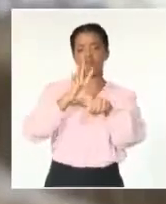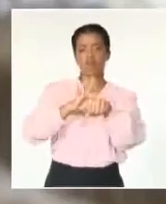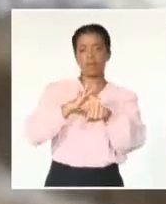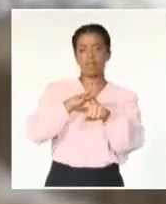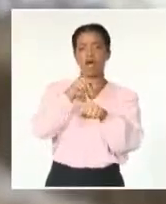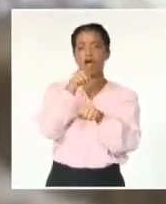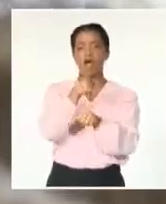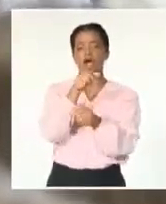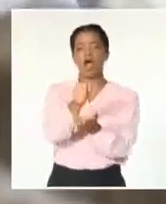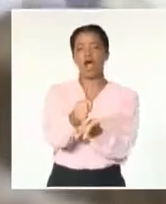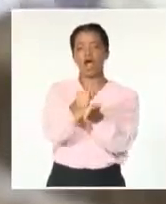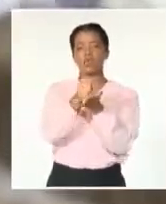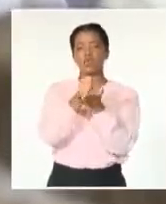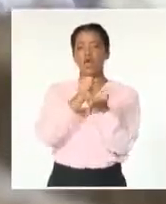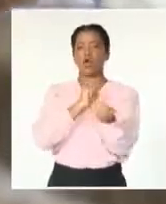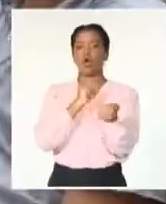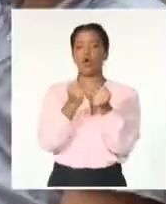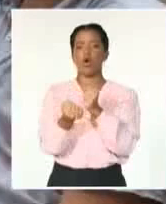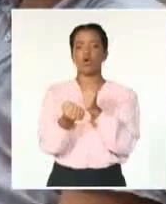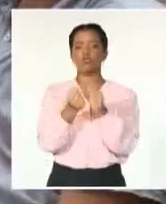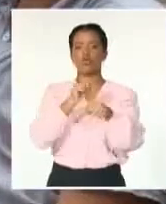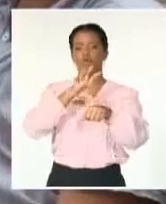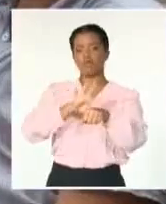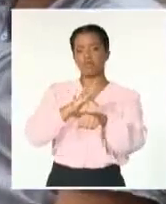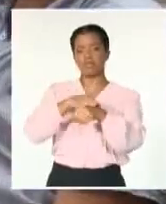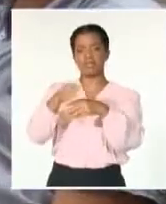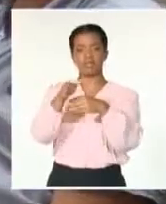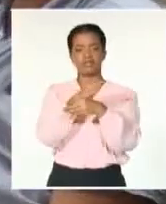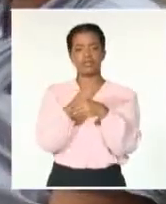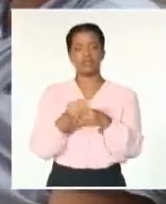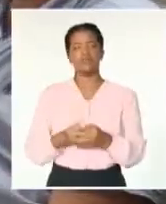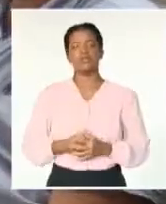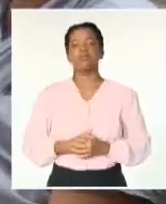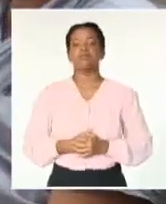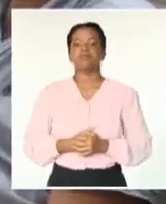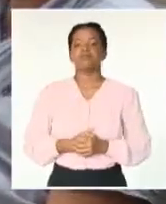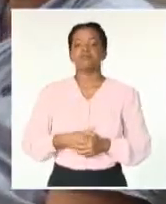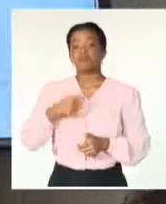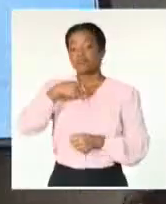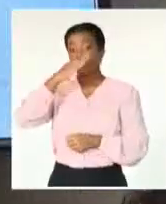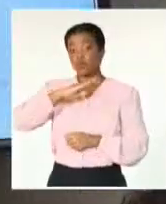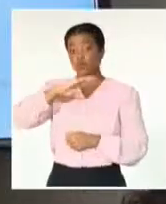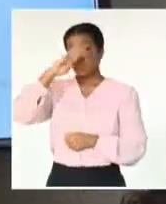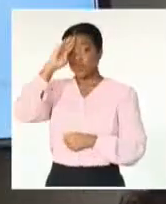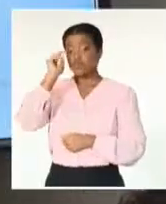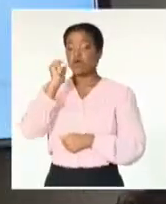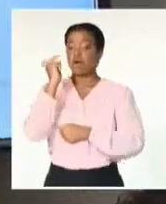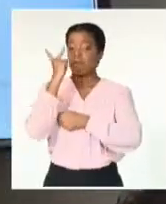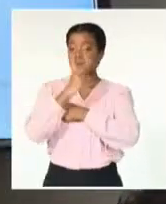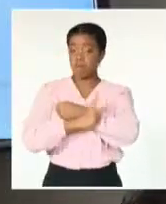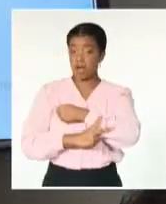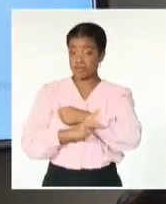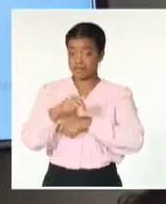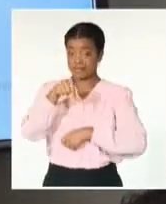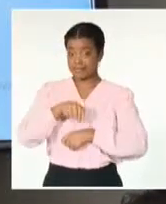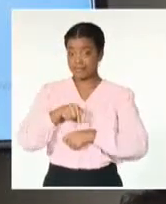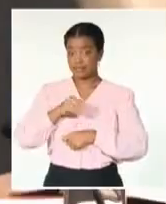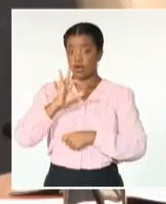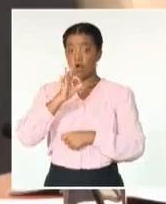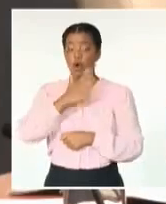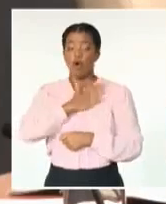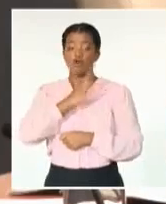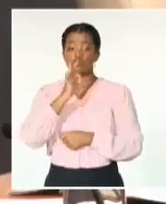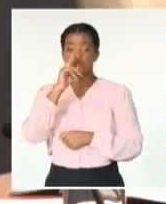porque controla varios patógenos. En el país existe una red de ozonoterapia con 256 equipos